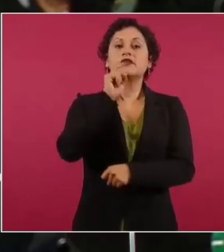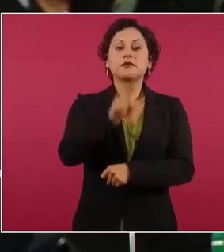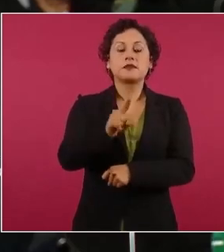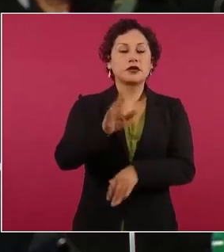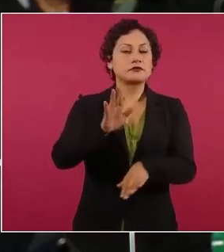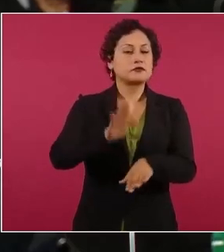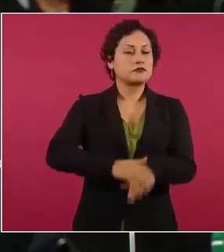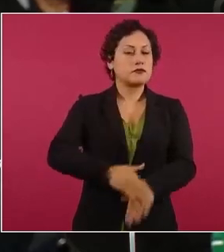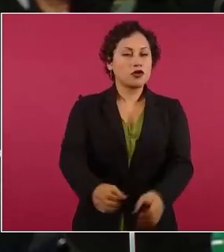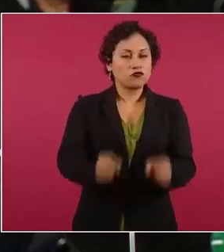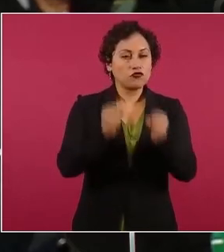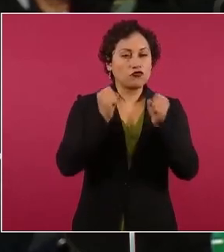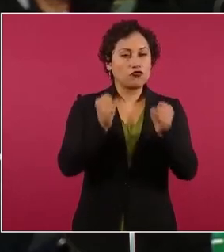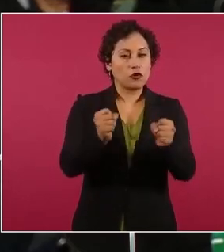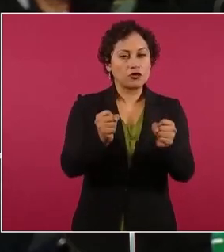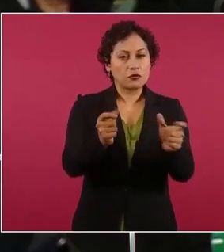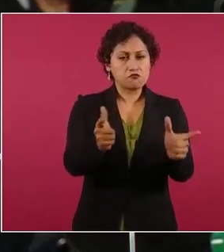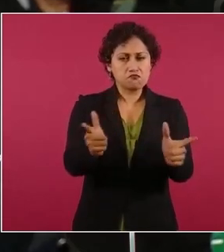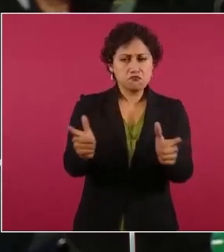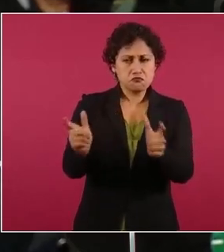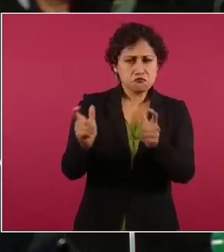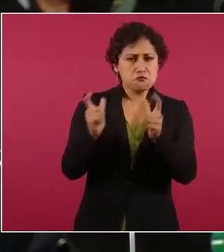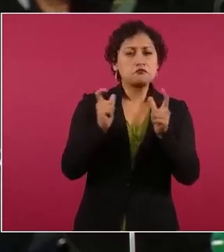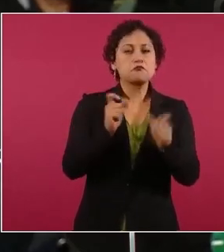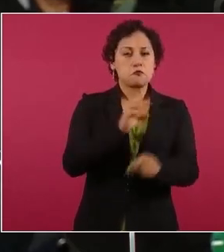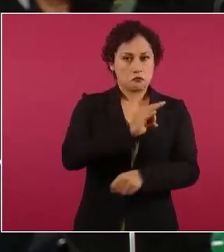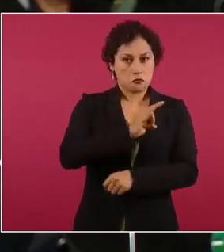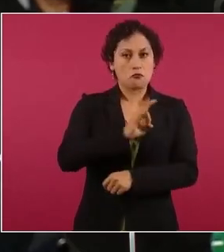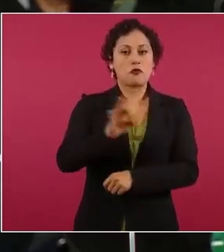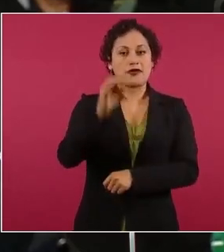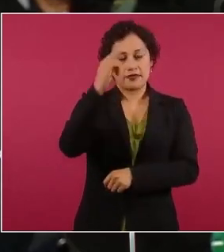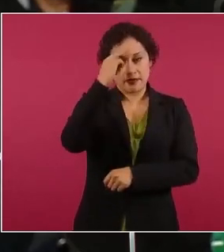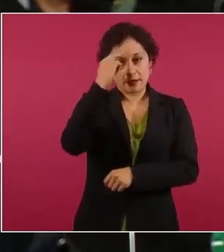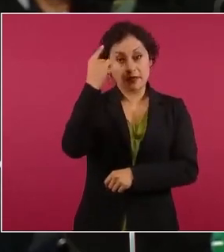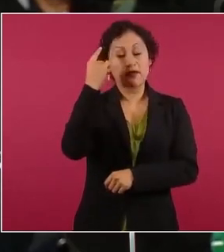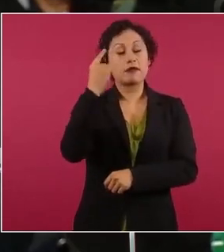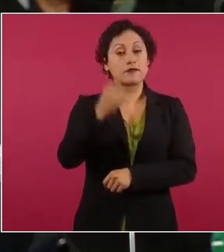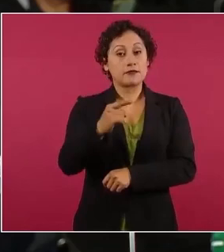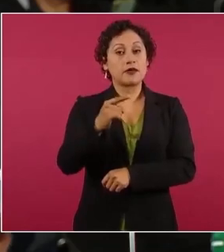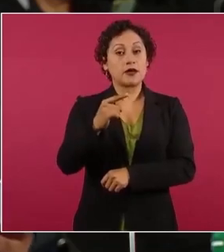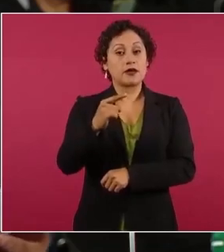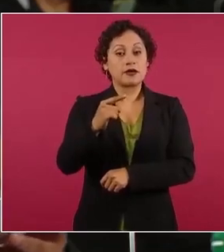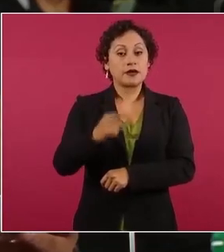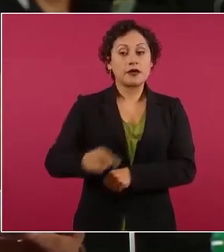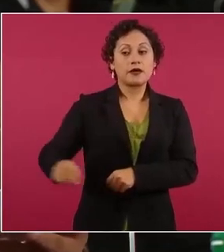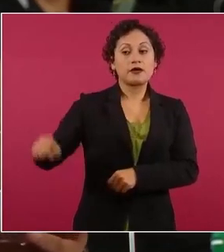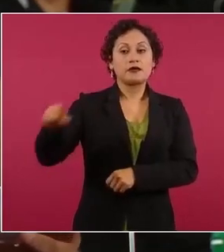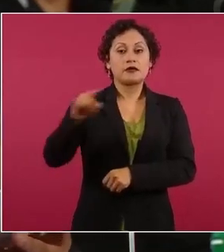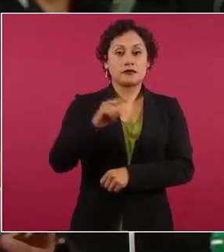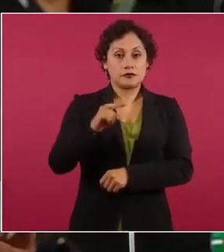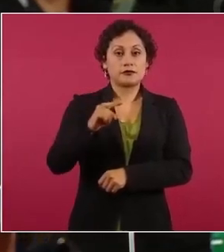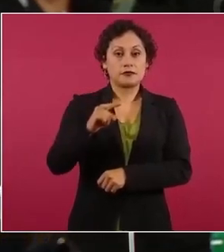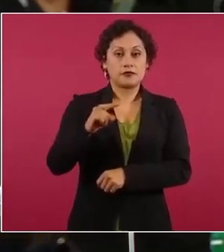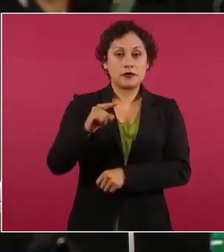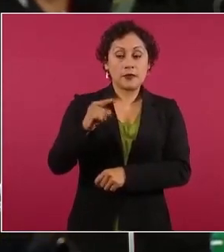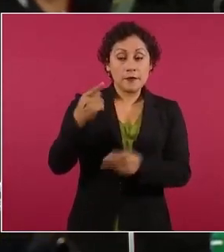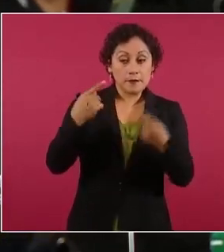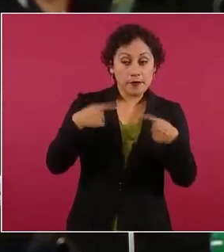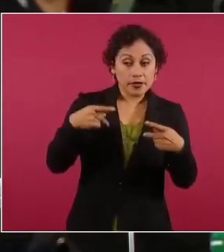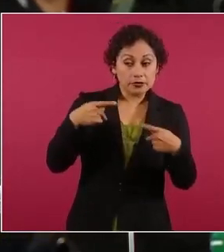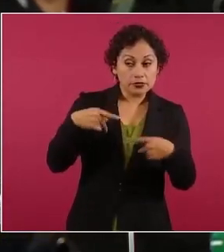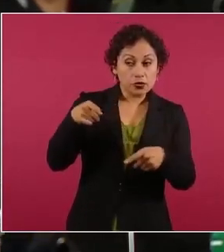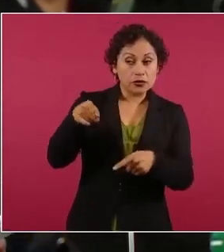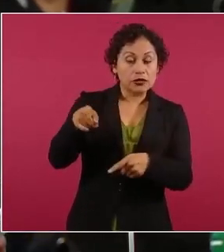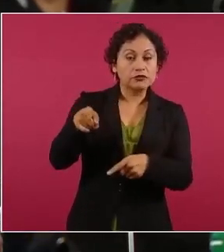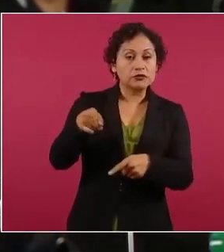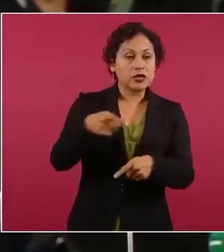disponer del mayor fuego posible para remeter contra blancos fijados por la visión